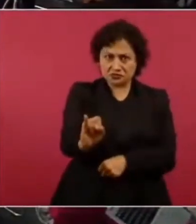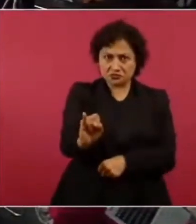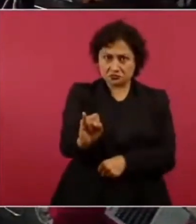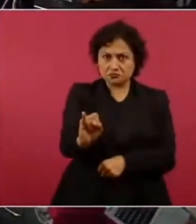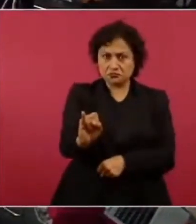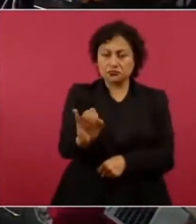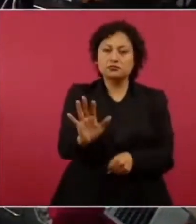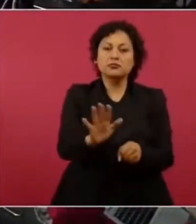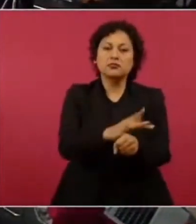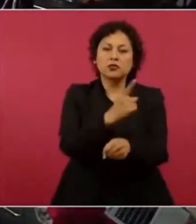orden